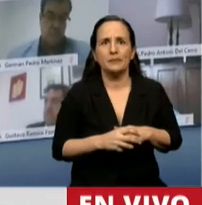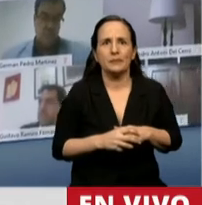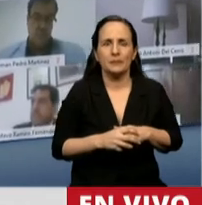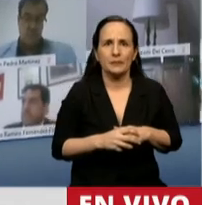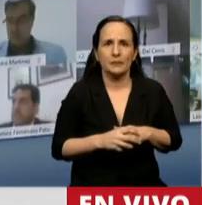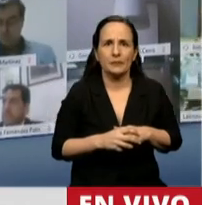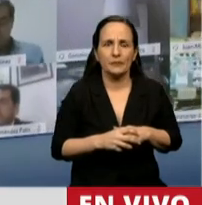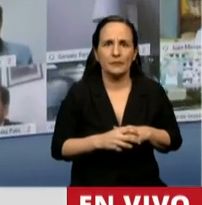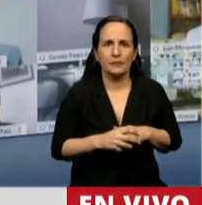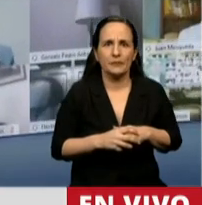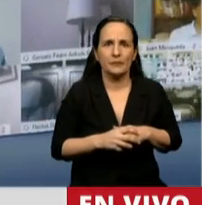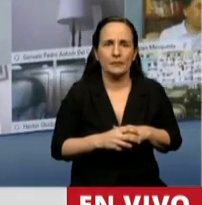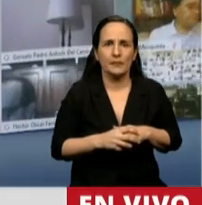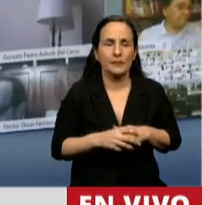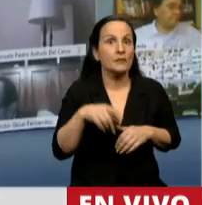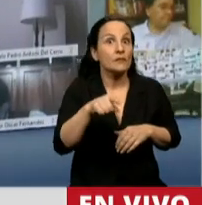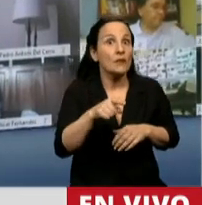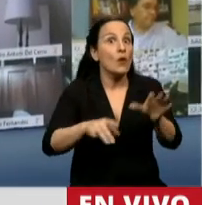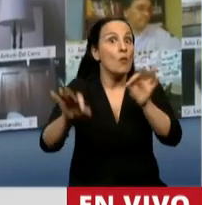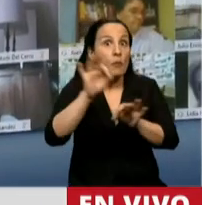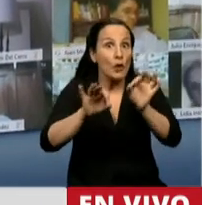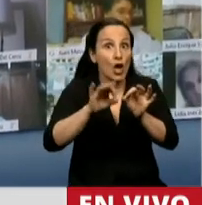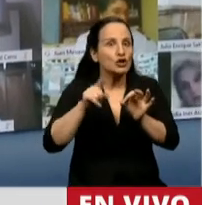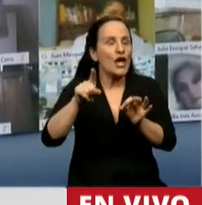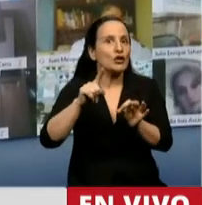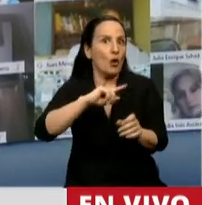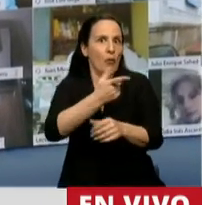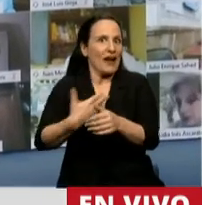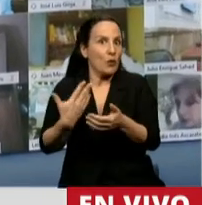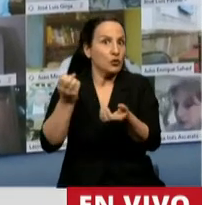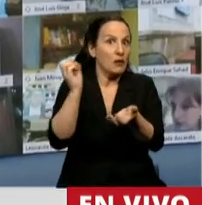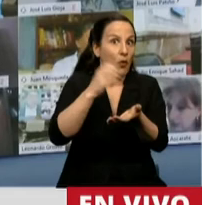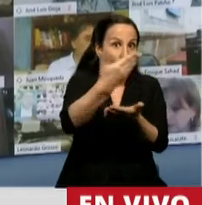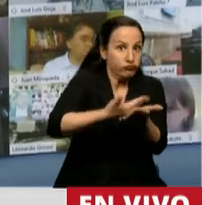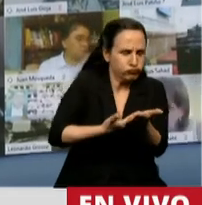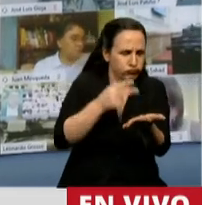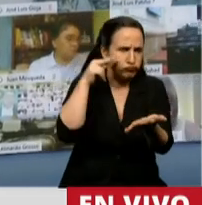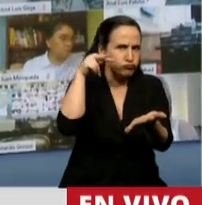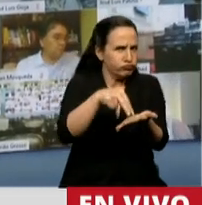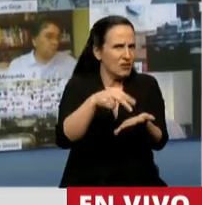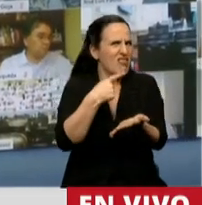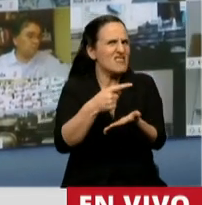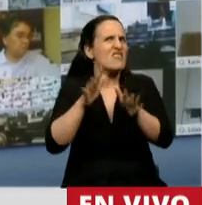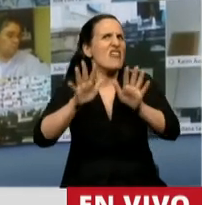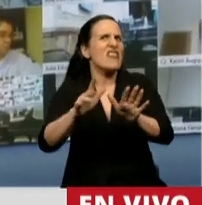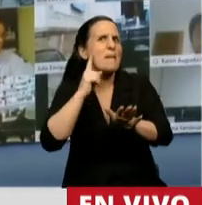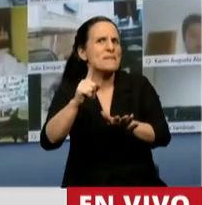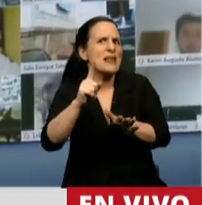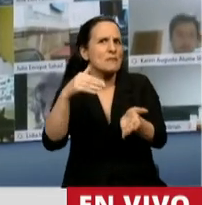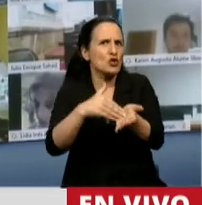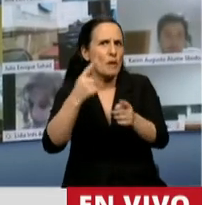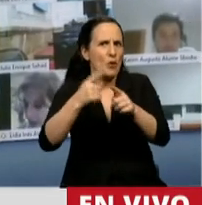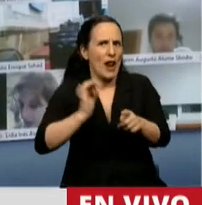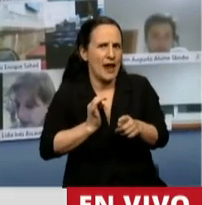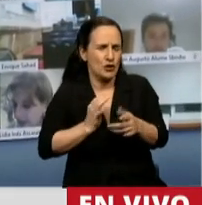proyecto que nos envía el Poder Ejecutivo dice que demandan 10.000 millones por año es